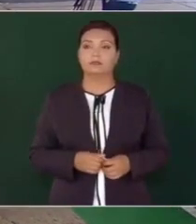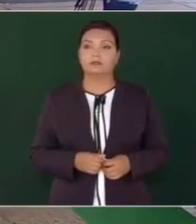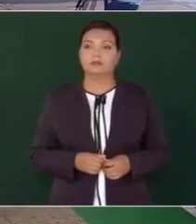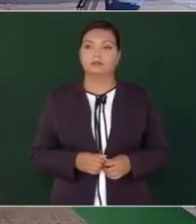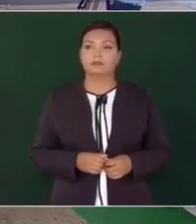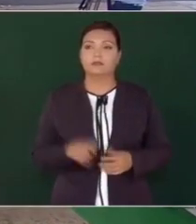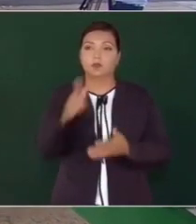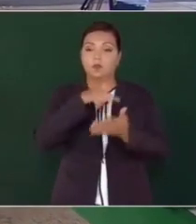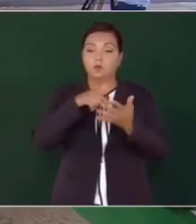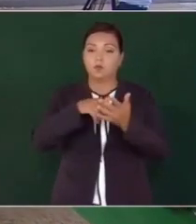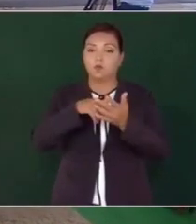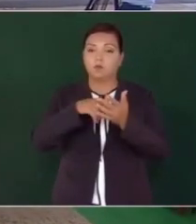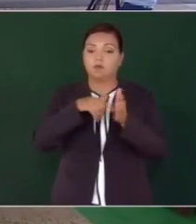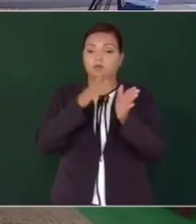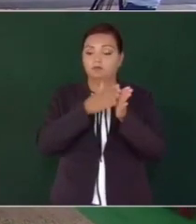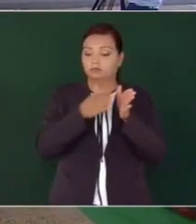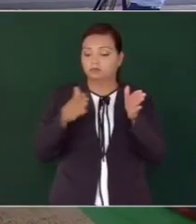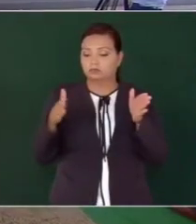Este era el tramo.